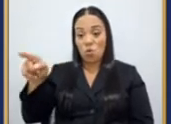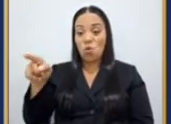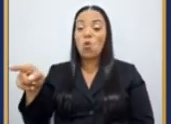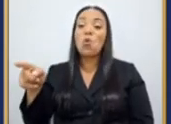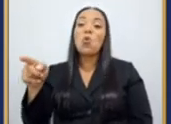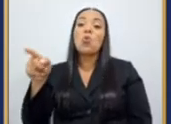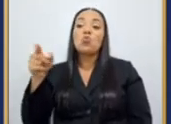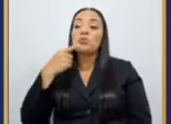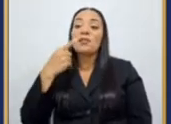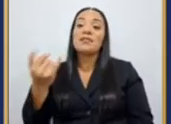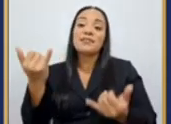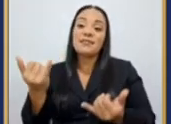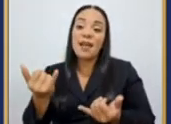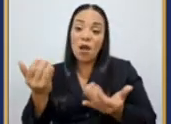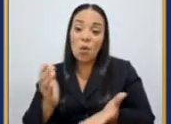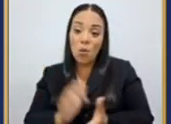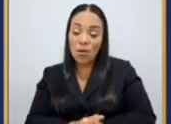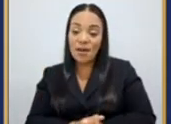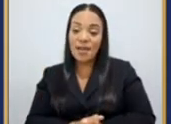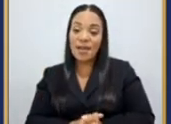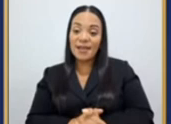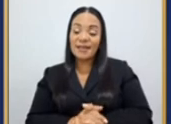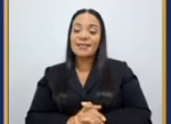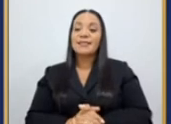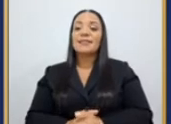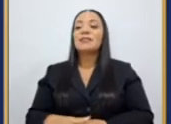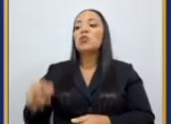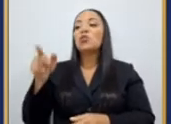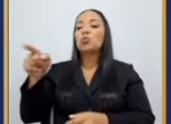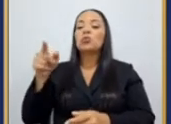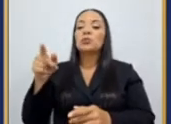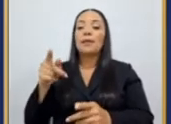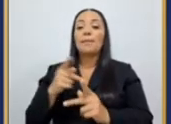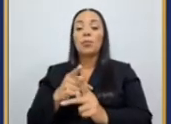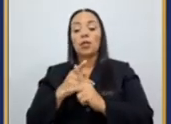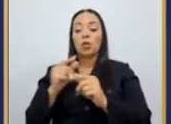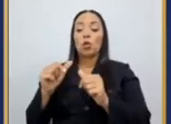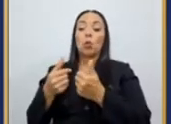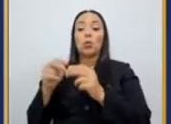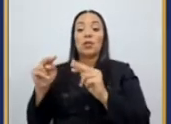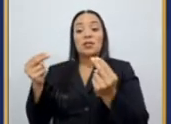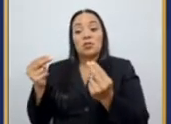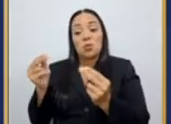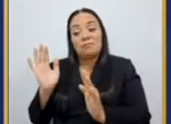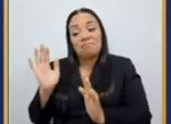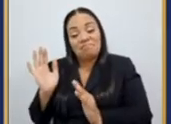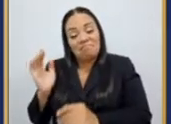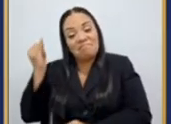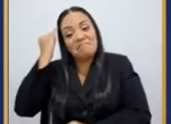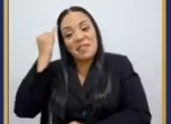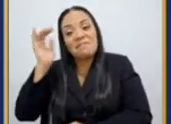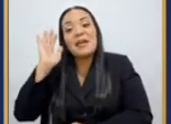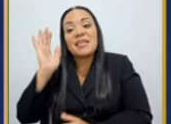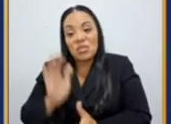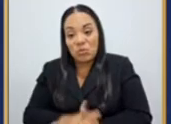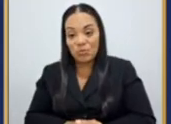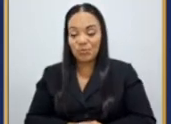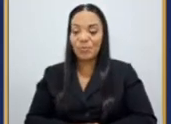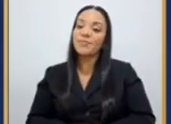en su protección del Grupo de la Nación, me imagino, porque no veo otra cosa, dice que